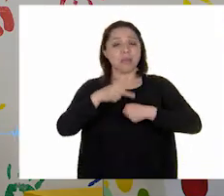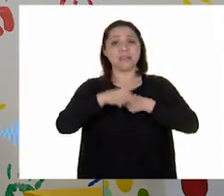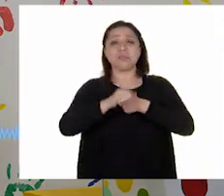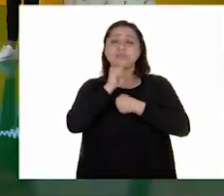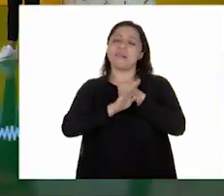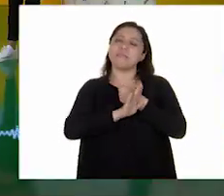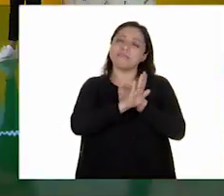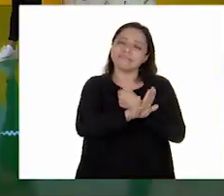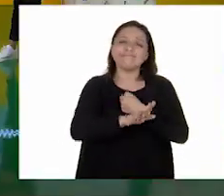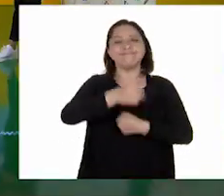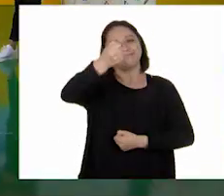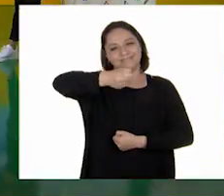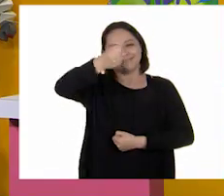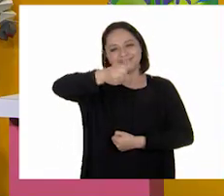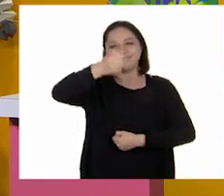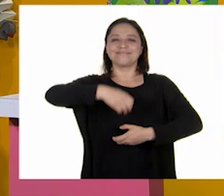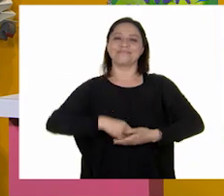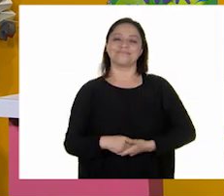¡Saludos!